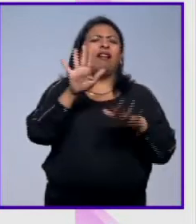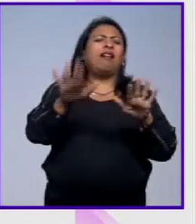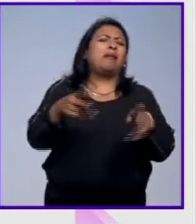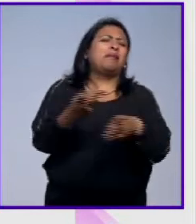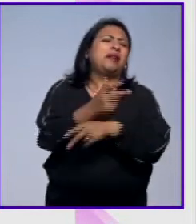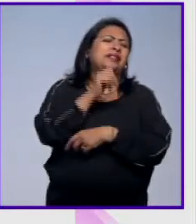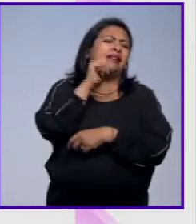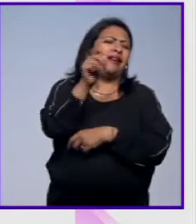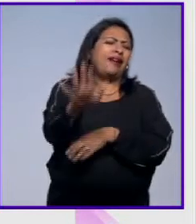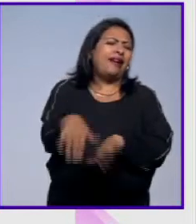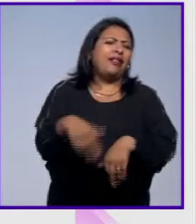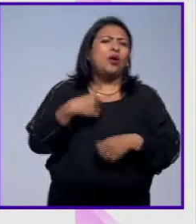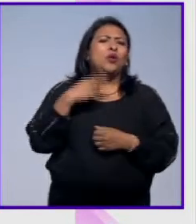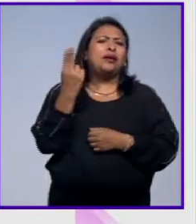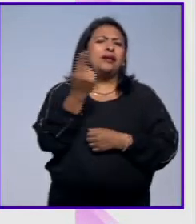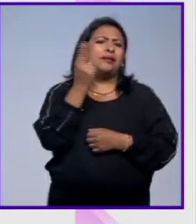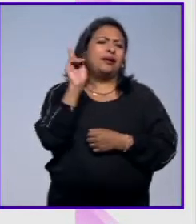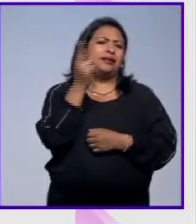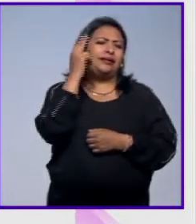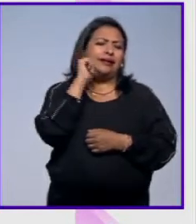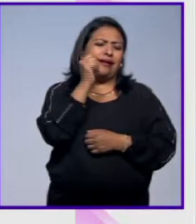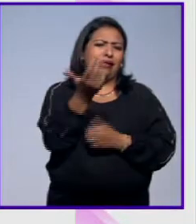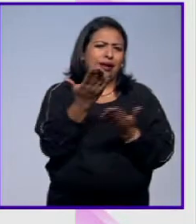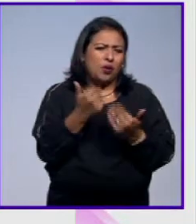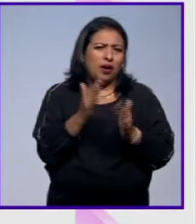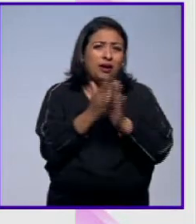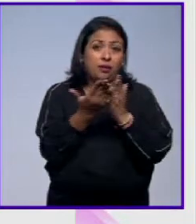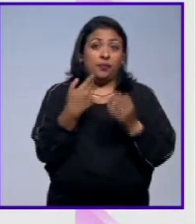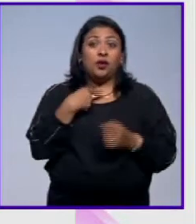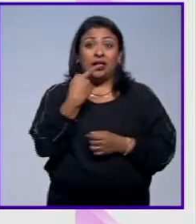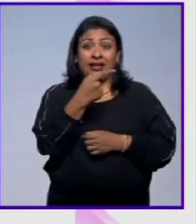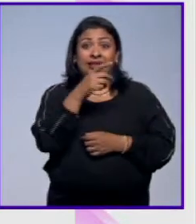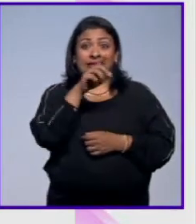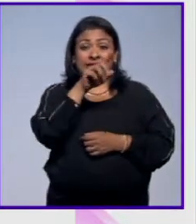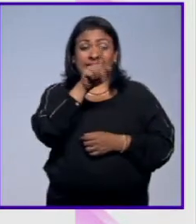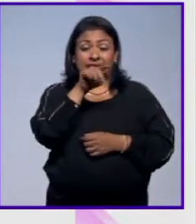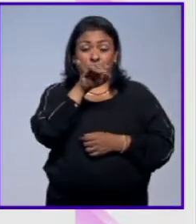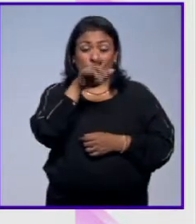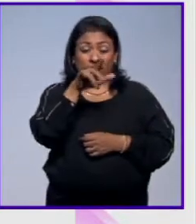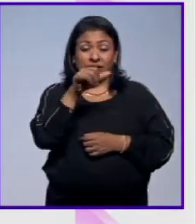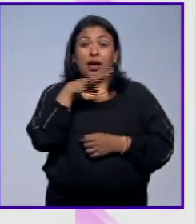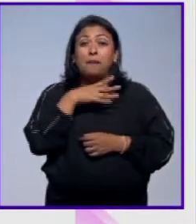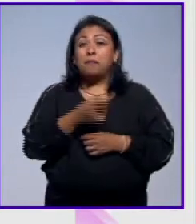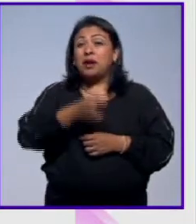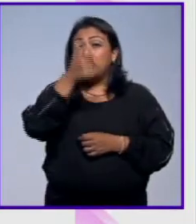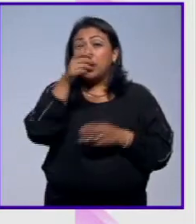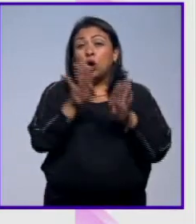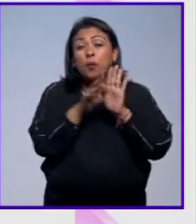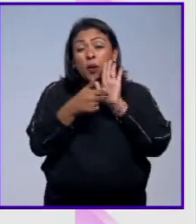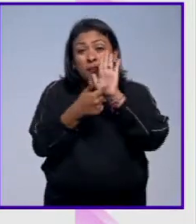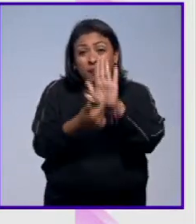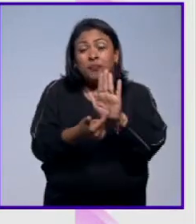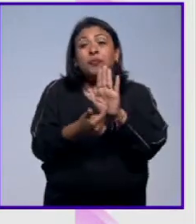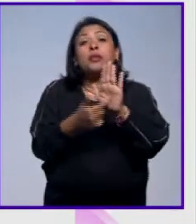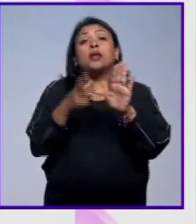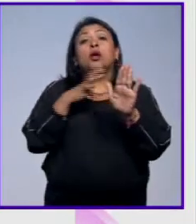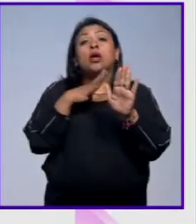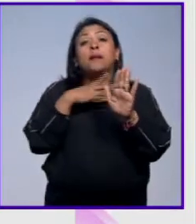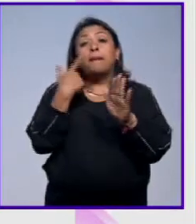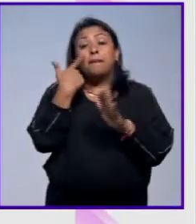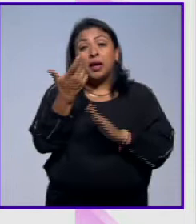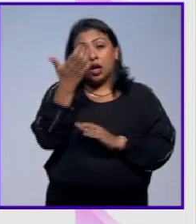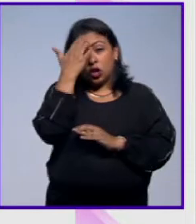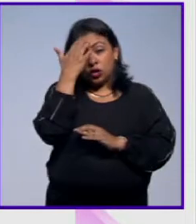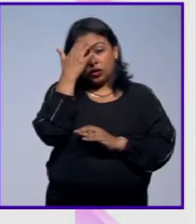no pasa nada ahí no tienen universidades ahí no tienen librerías y Sigüenza fue de los primeros en establecer no solamente abrazar el